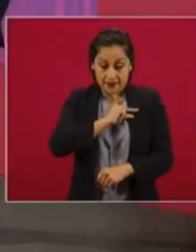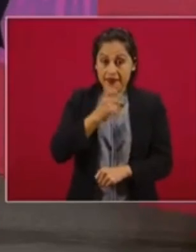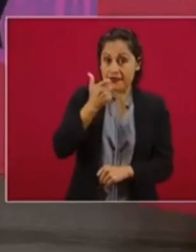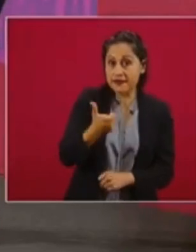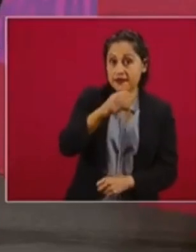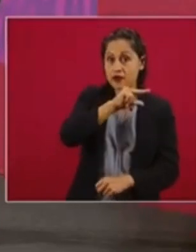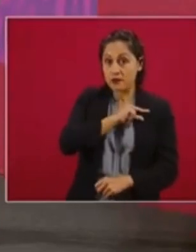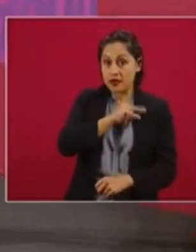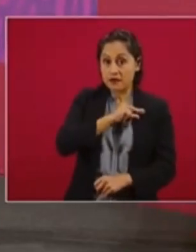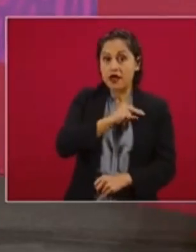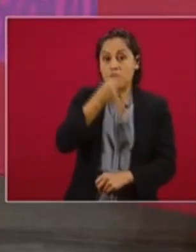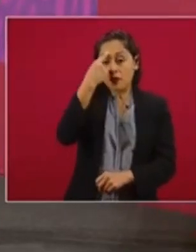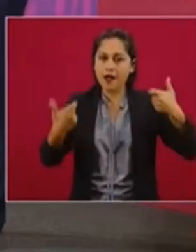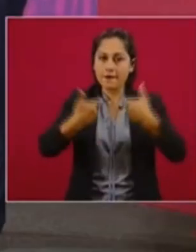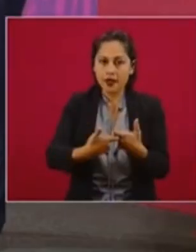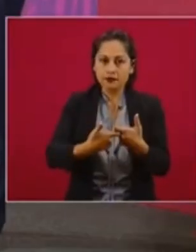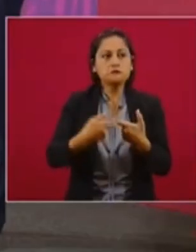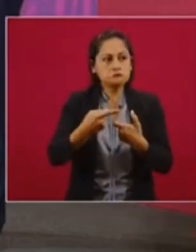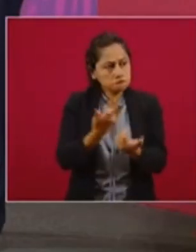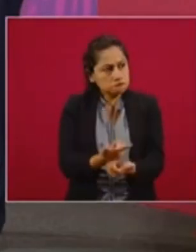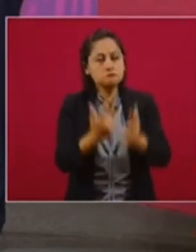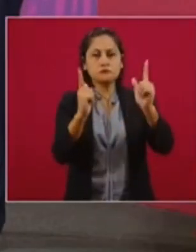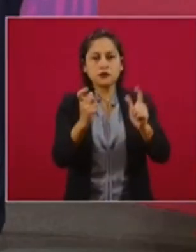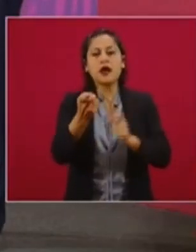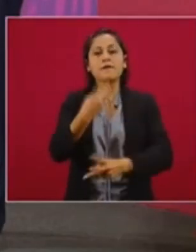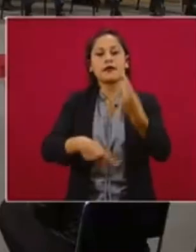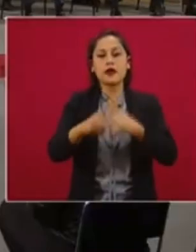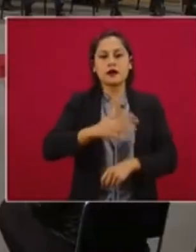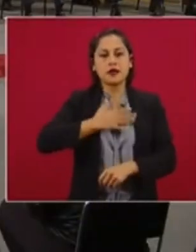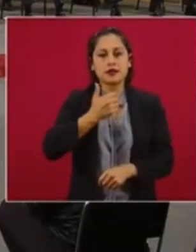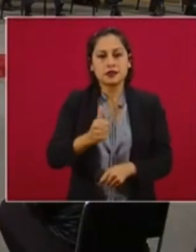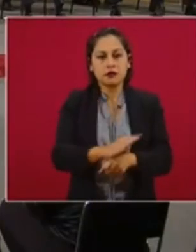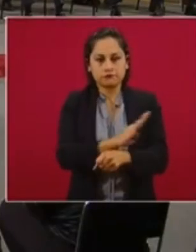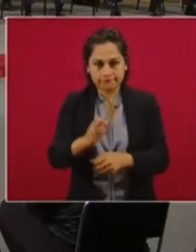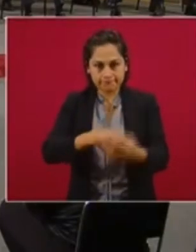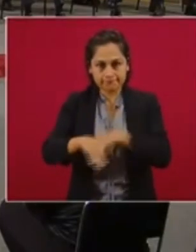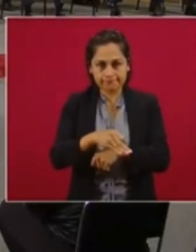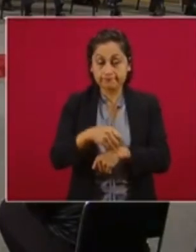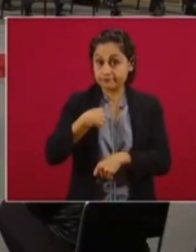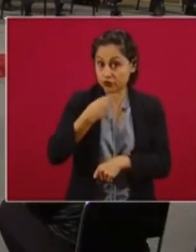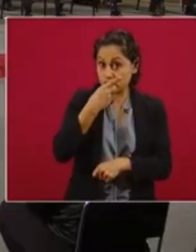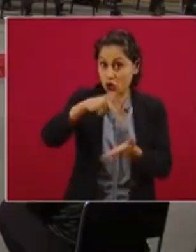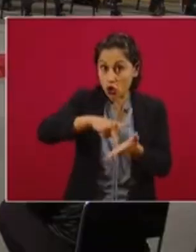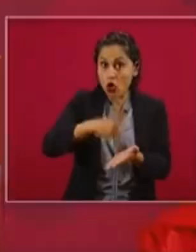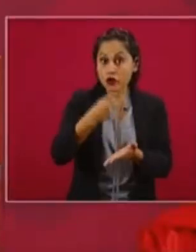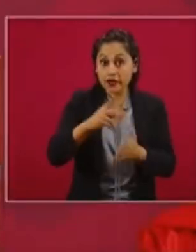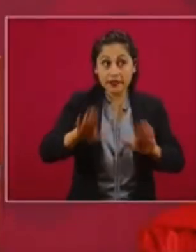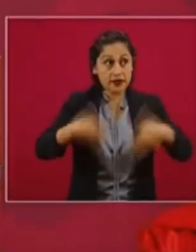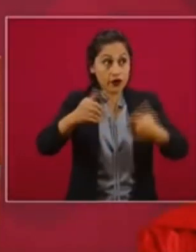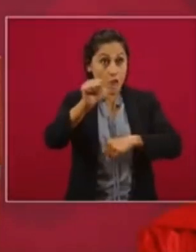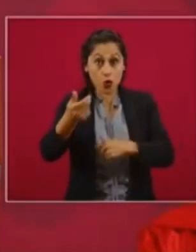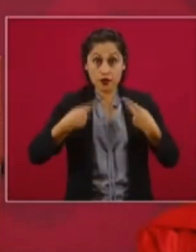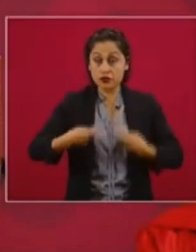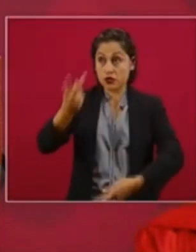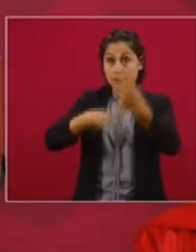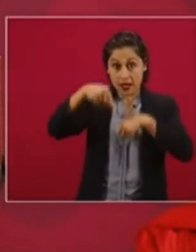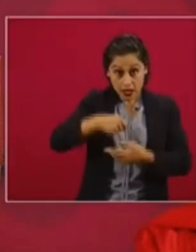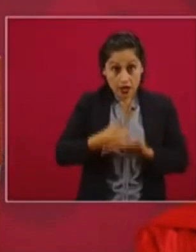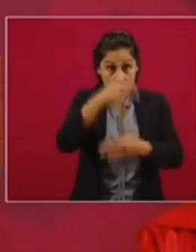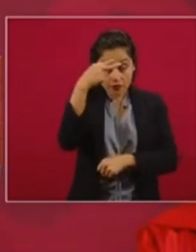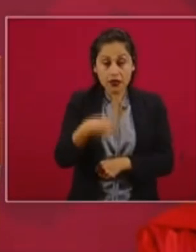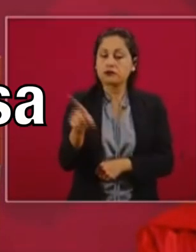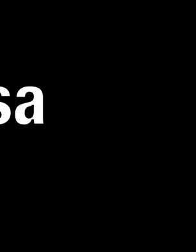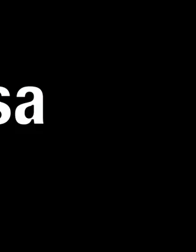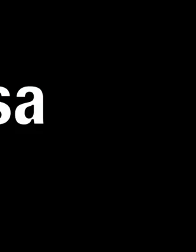para el crecimiento y para el bienestar. Y termino subrayando, nadie unirá por México lo que los mexicanos no hagamos por nosotros mismos.